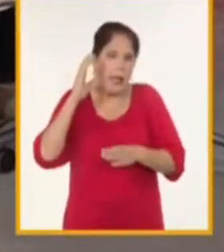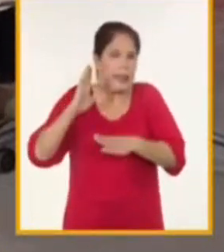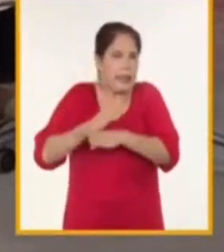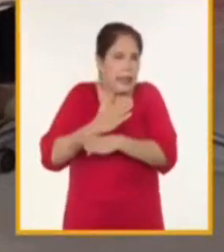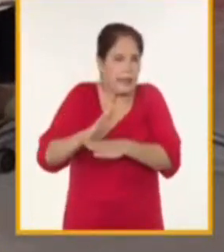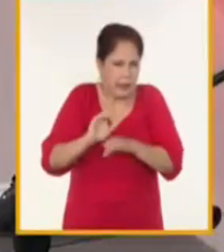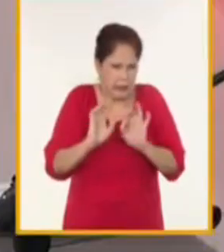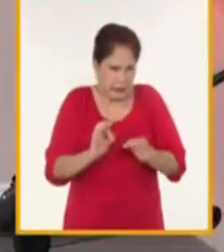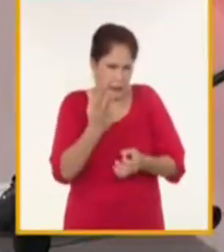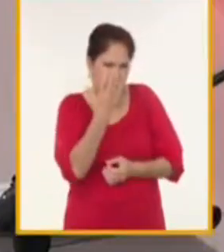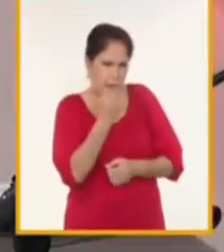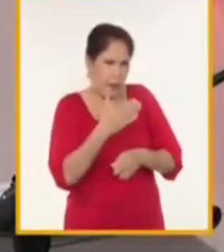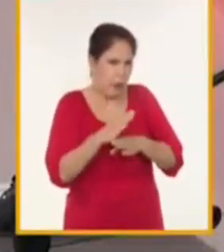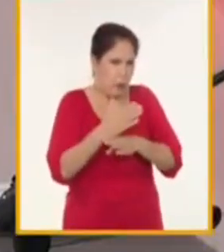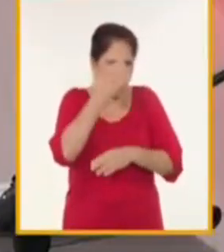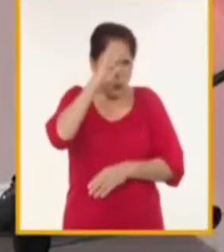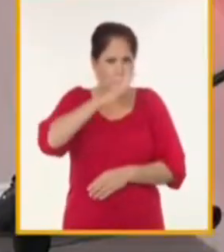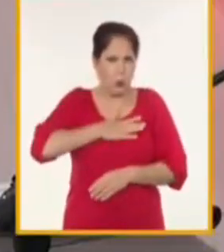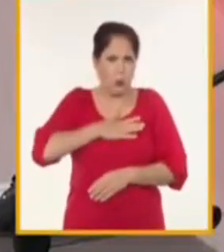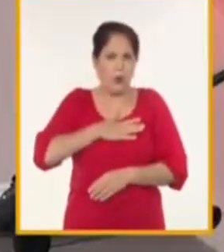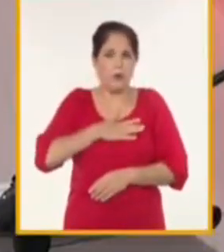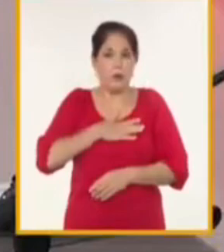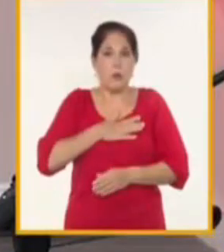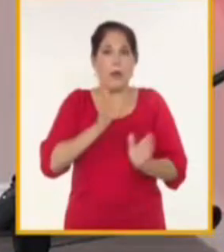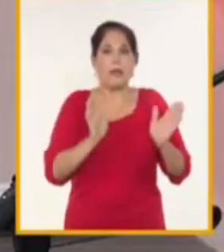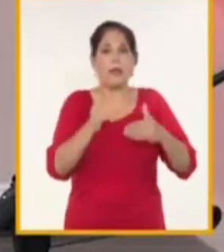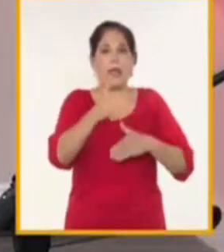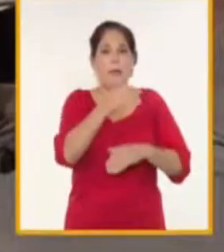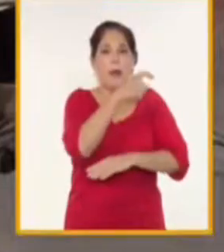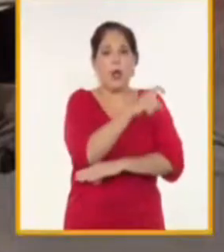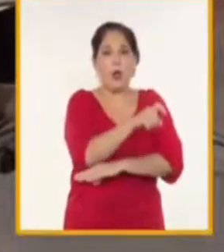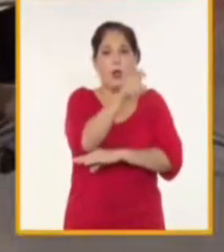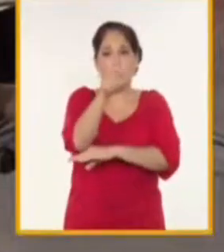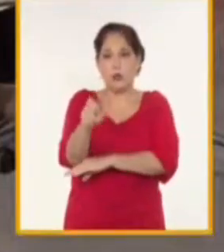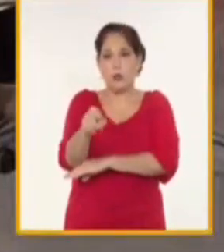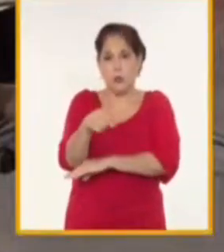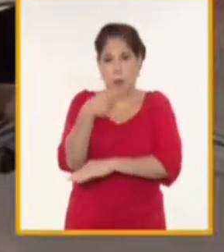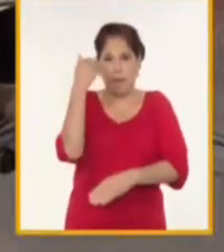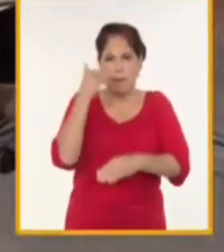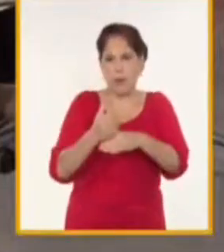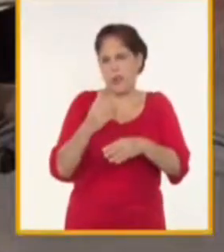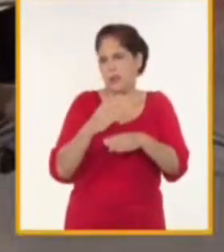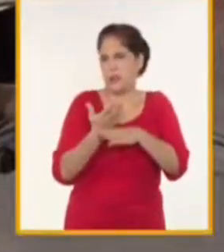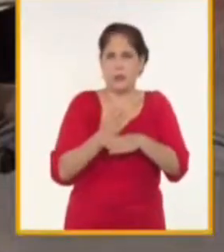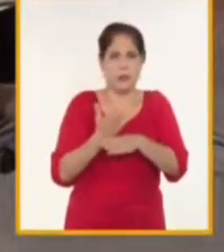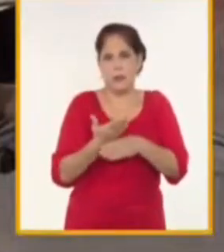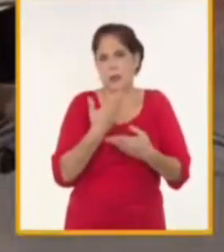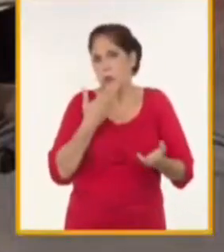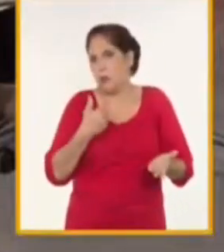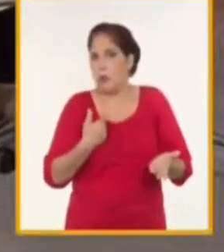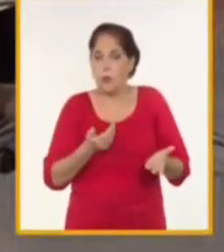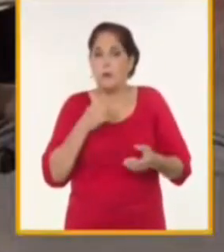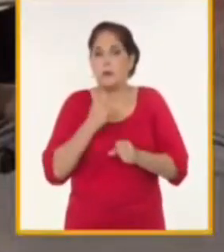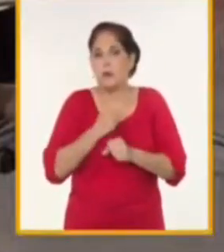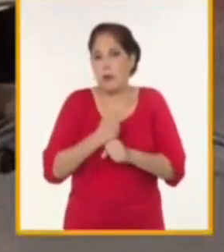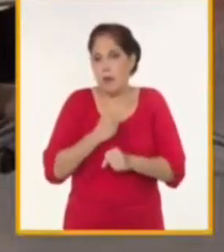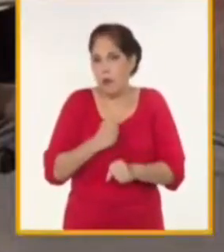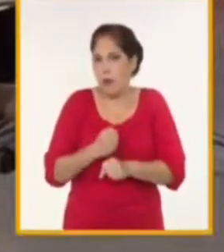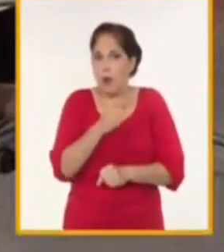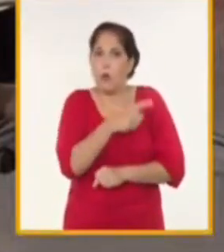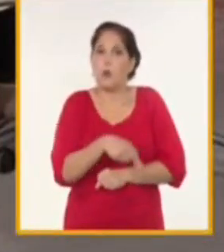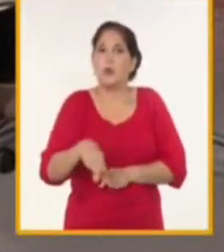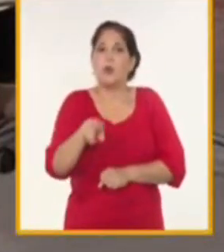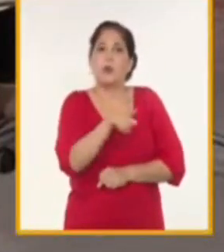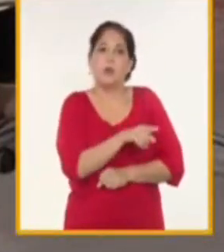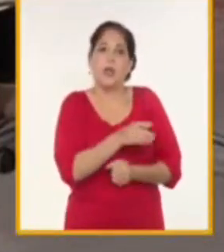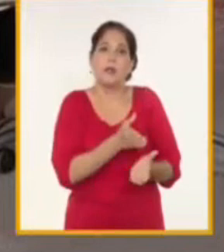caso nuestro. Para la terminal de contenedores, ¿qué impacto tienen esas presiones del bloqueo? ¿Cómo se manifiestan en el trabajo de ustedes, en el